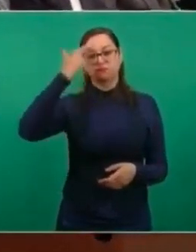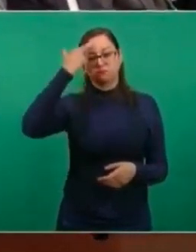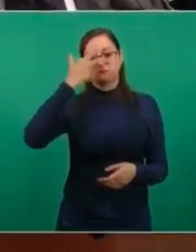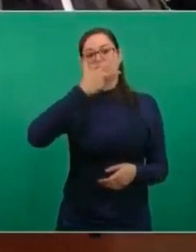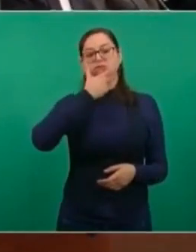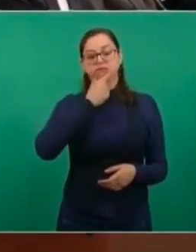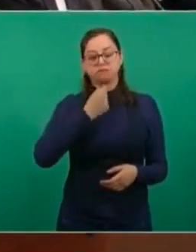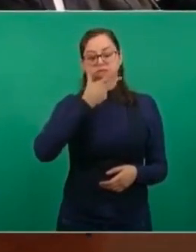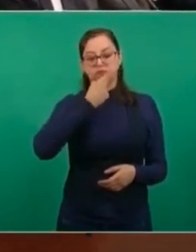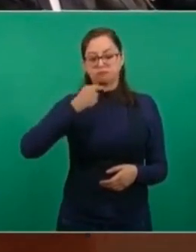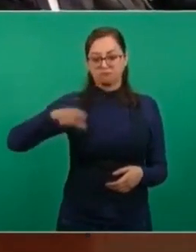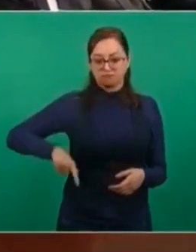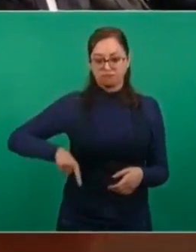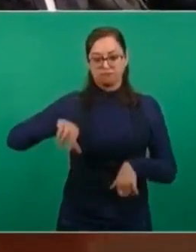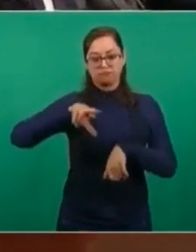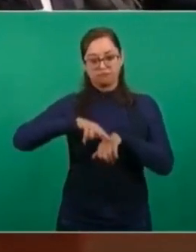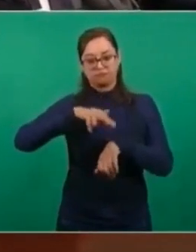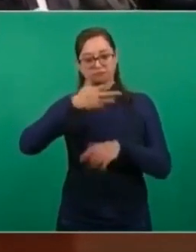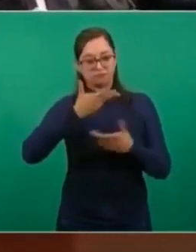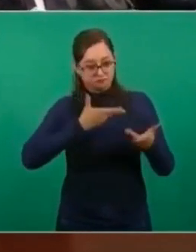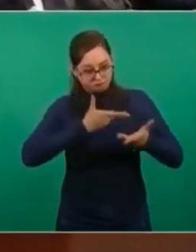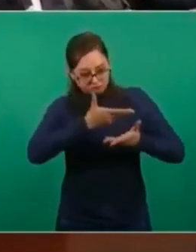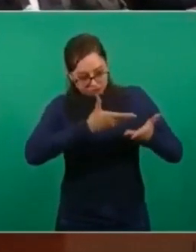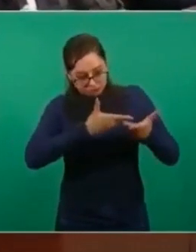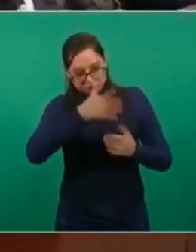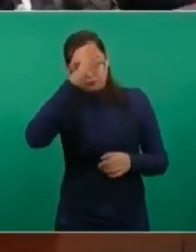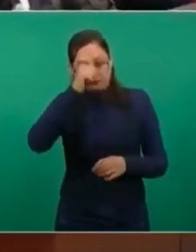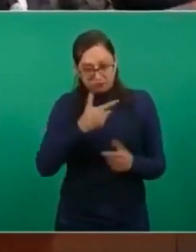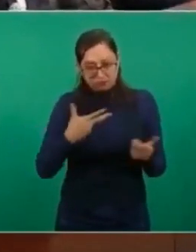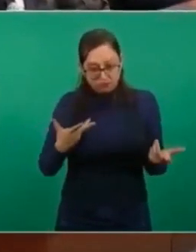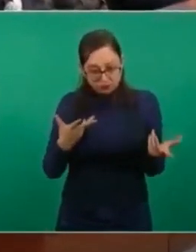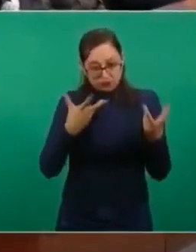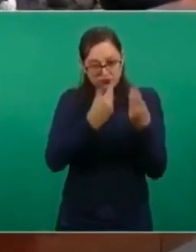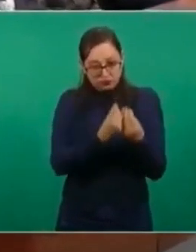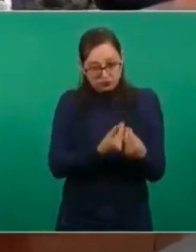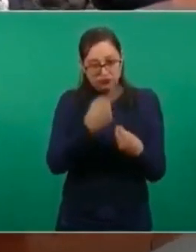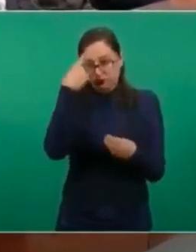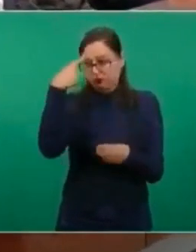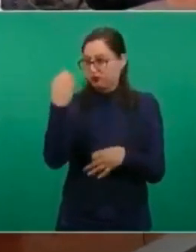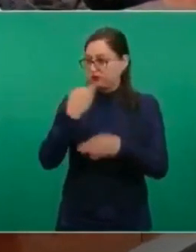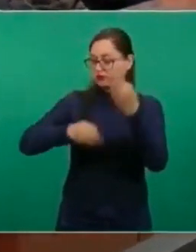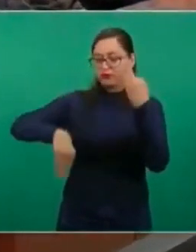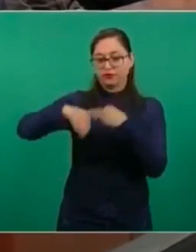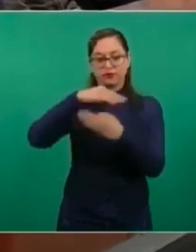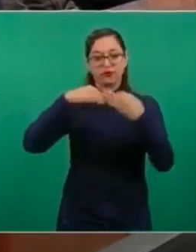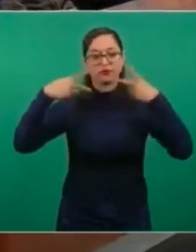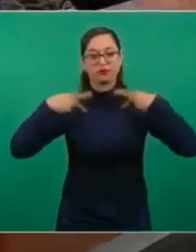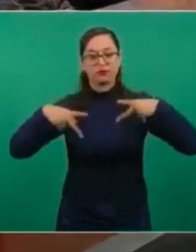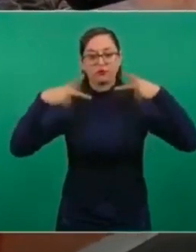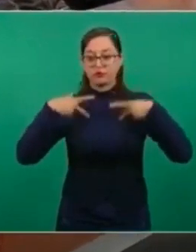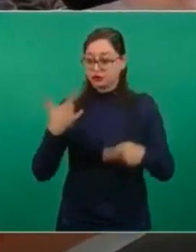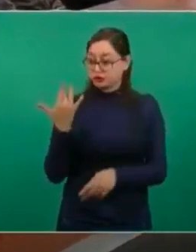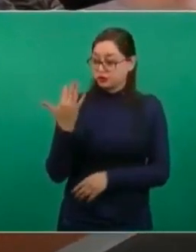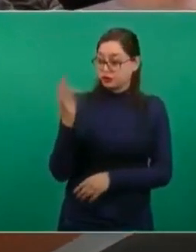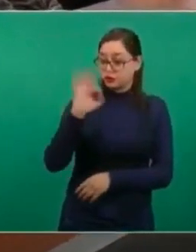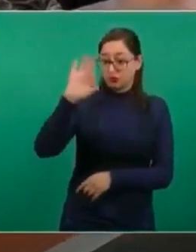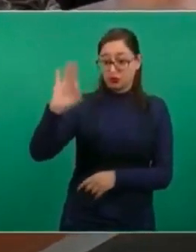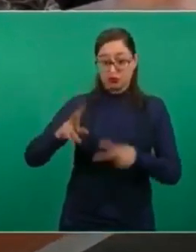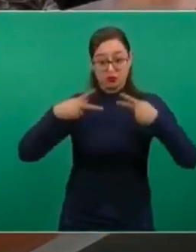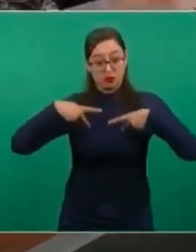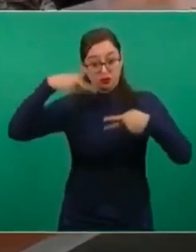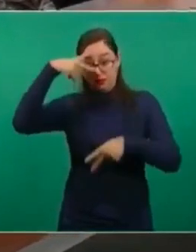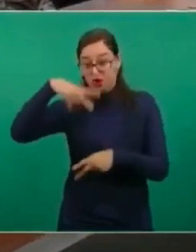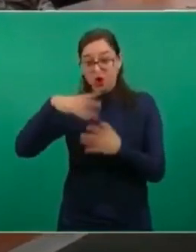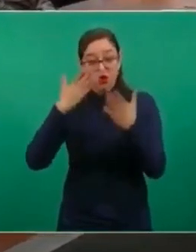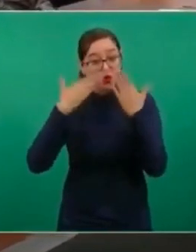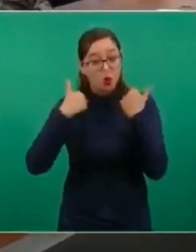gobernadores, para dar atención a la mitad de los mexicanos que no tienen